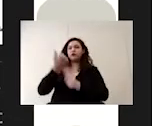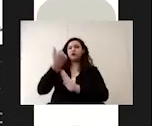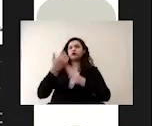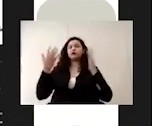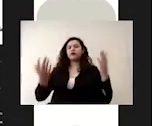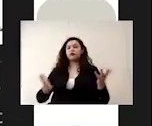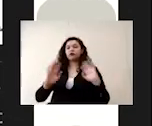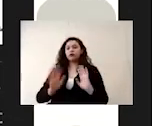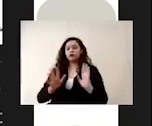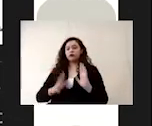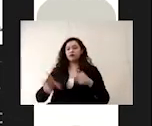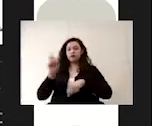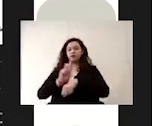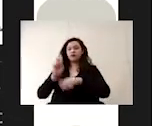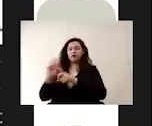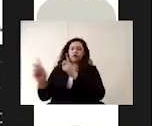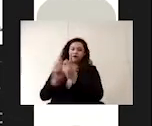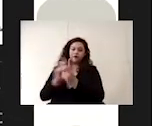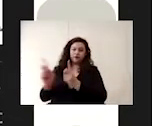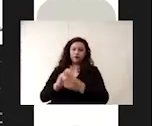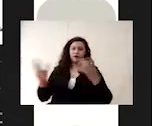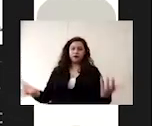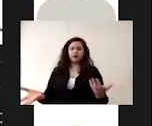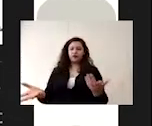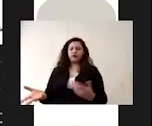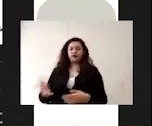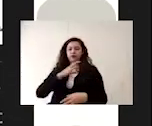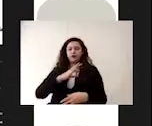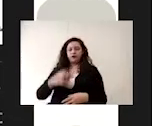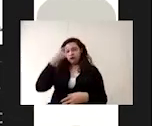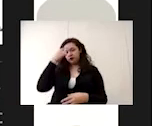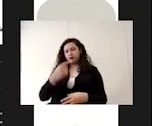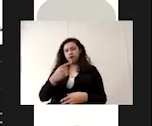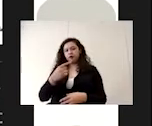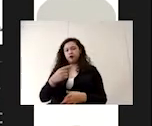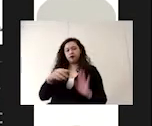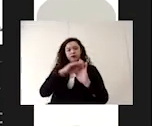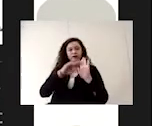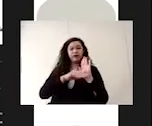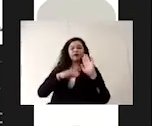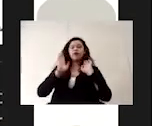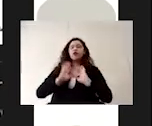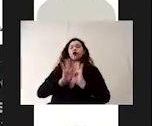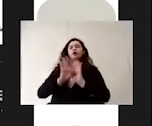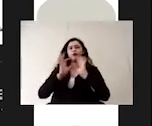convivencia cotidiana y esto puede llevar a que se relajen un poco las medidas de salubridad